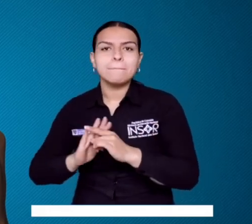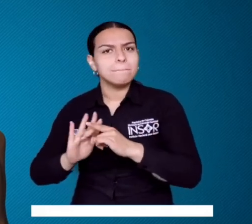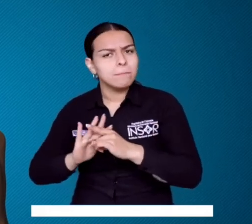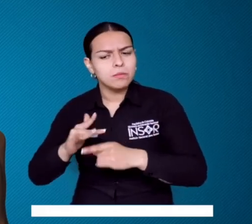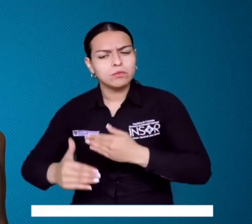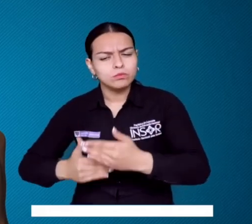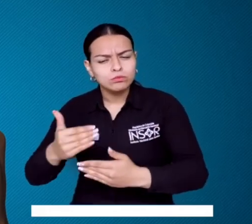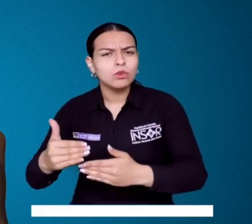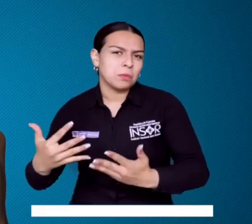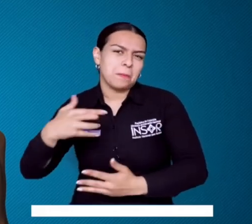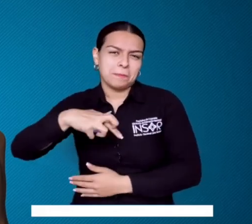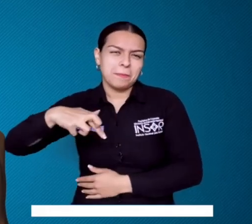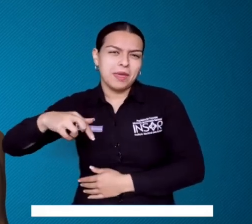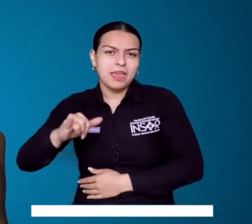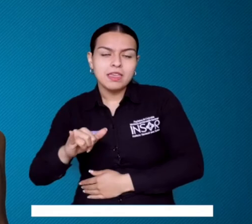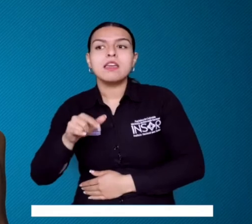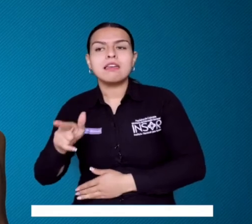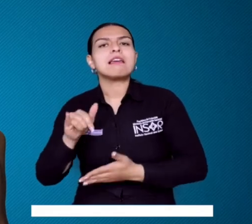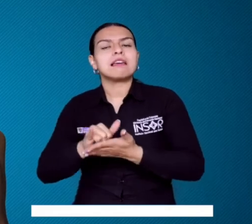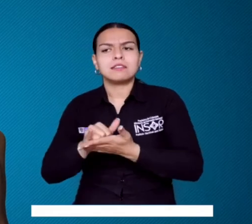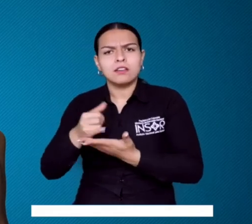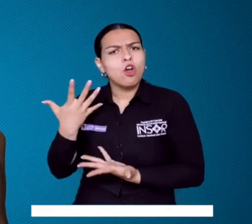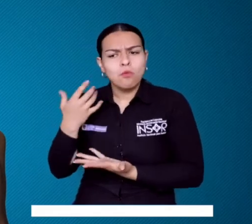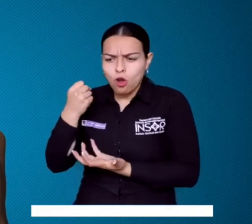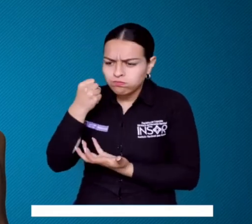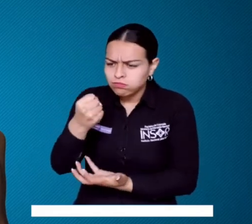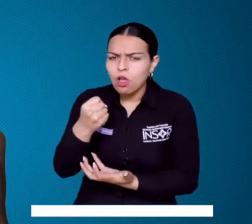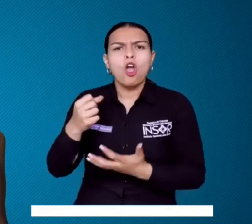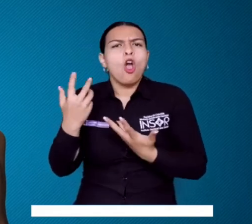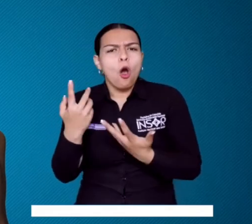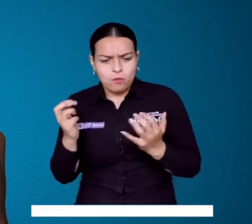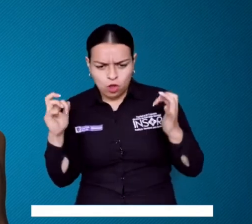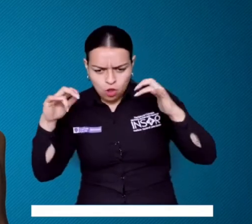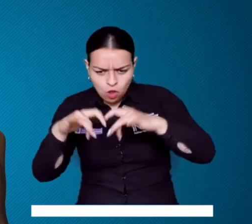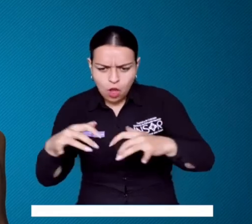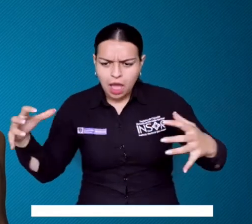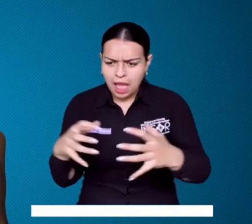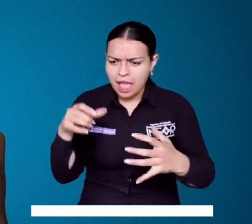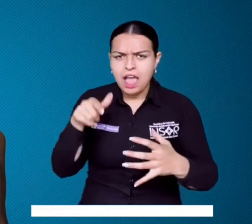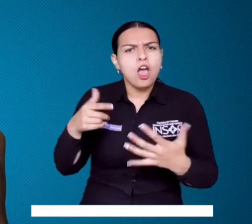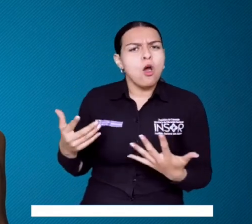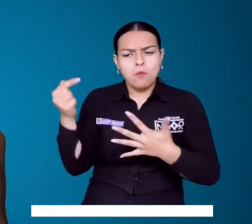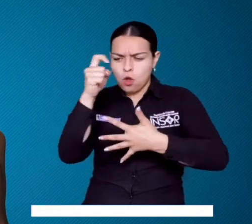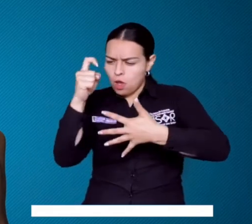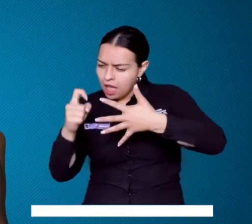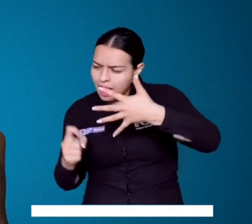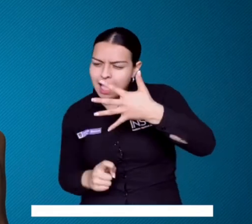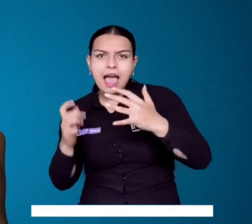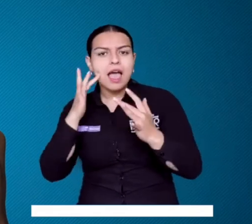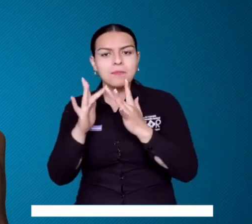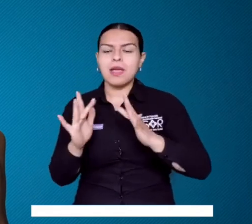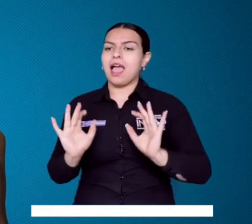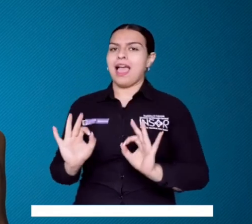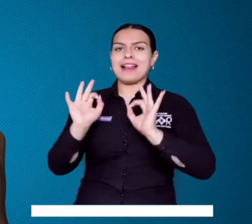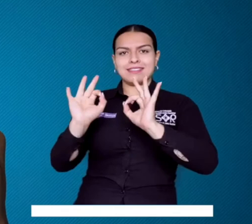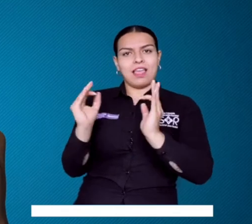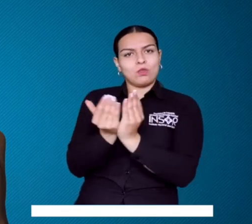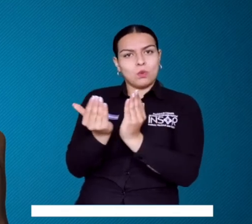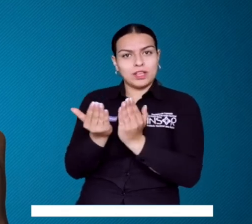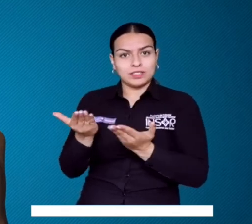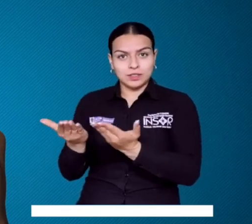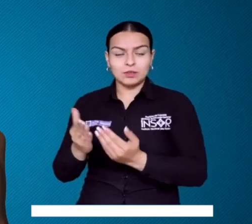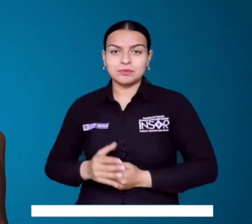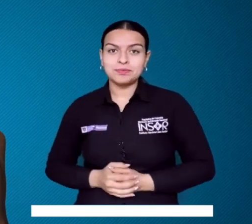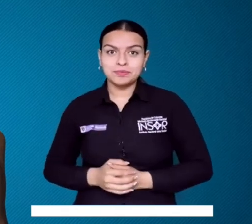implementación, la organización y la concentración de la oferta, la disposición de los recursos tanto técnicos como administrativos que requieren los estudiantes para